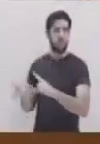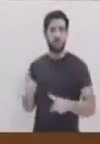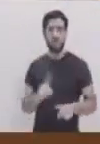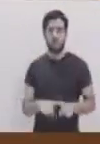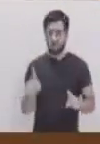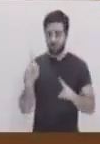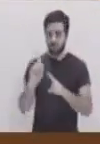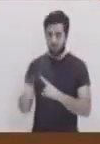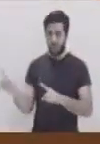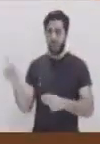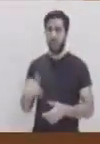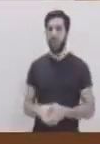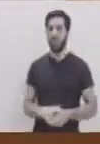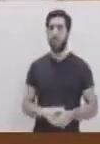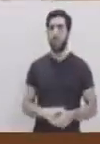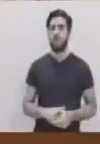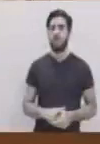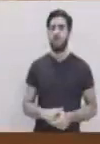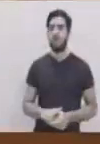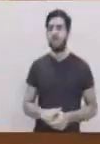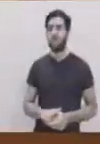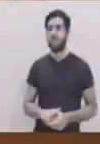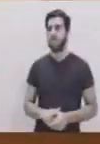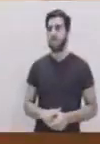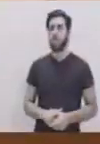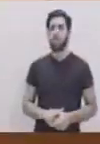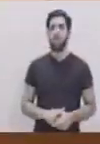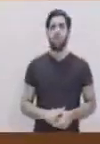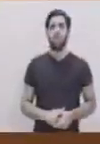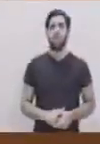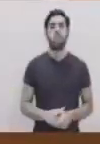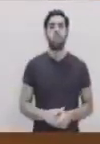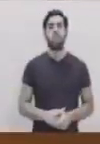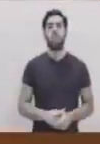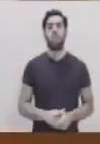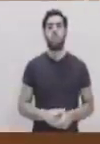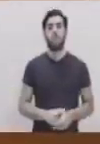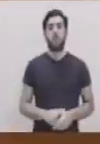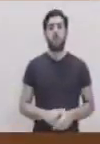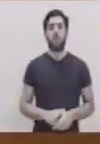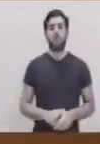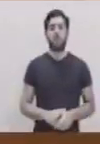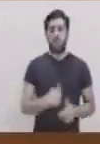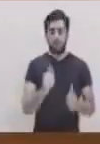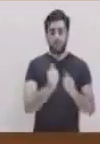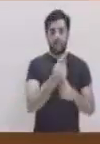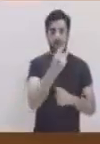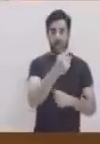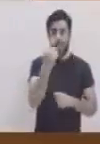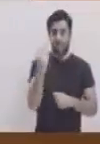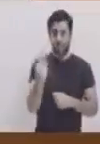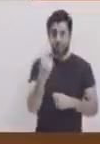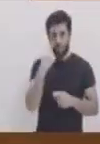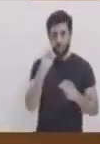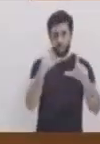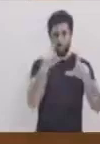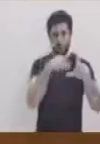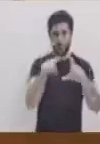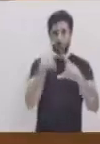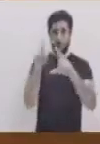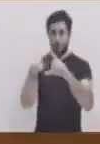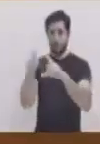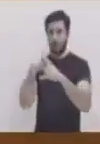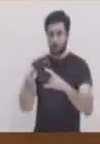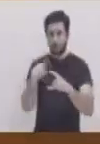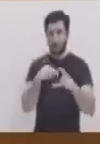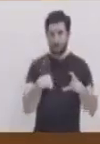en esta posición en cada uno